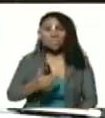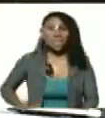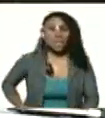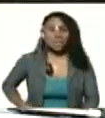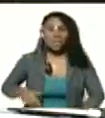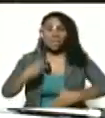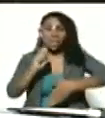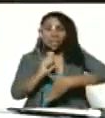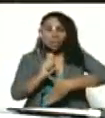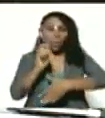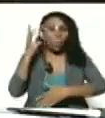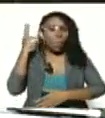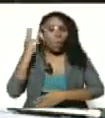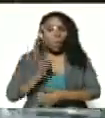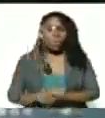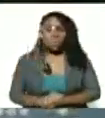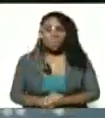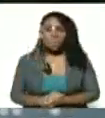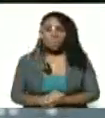Telesur, Patricia Villegas?